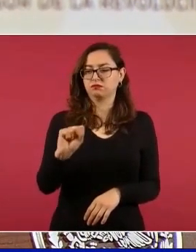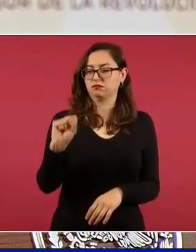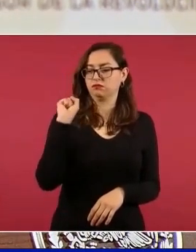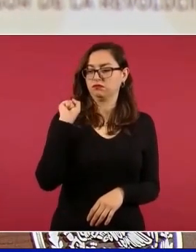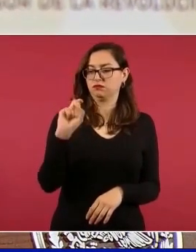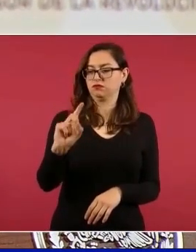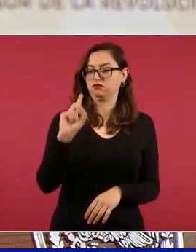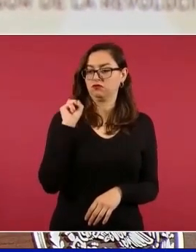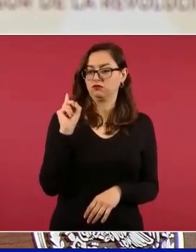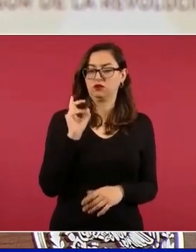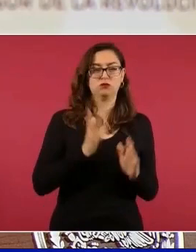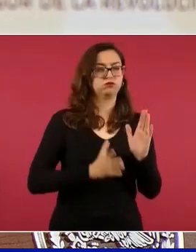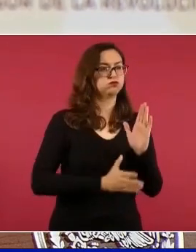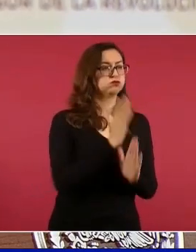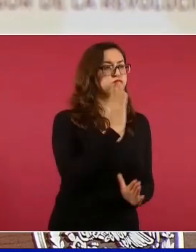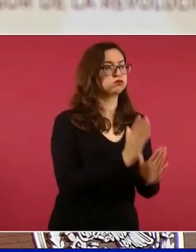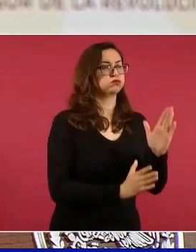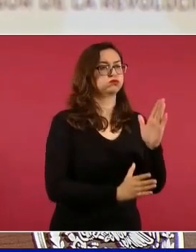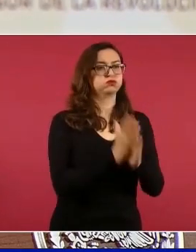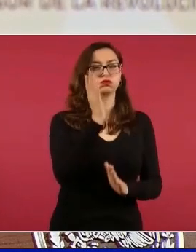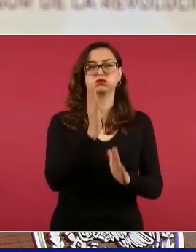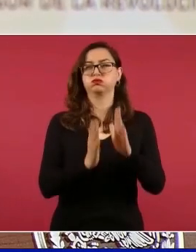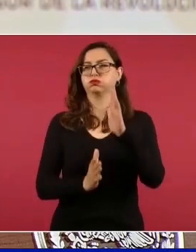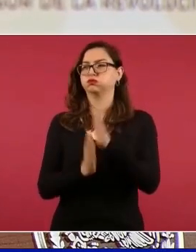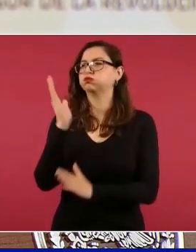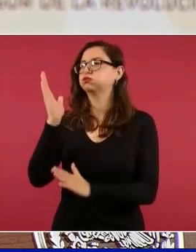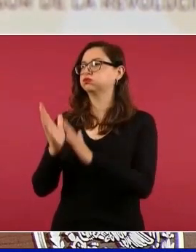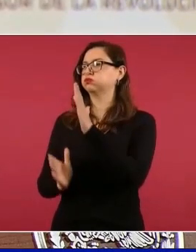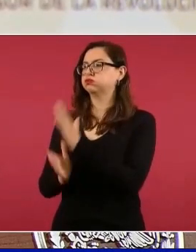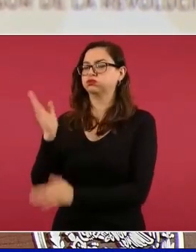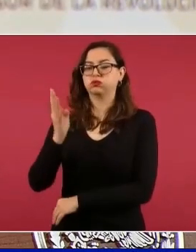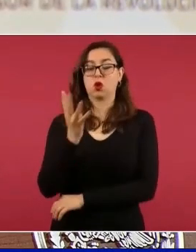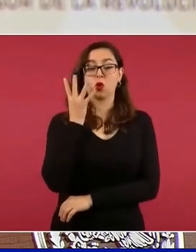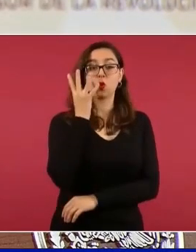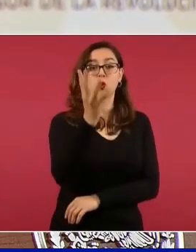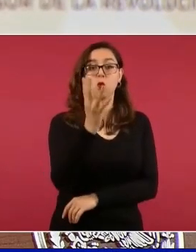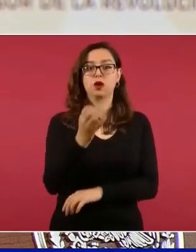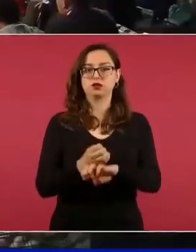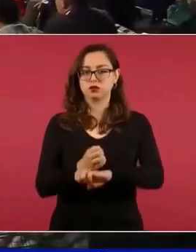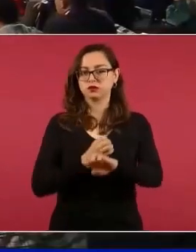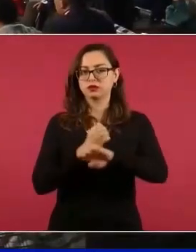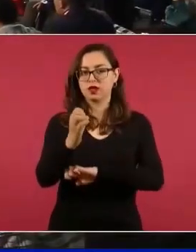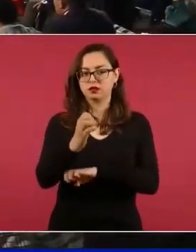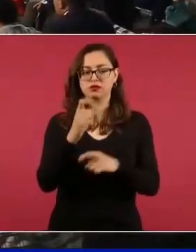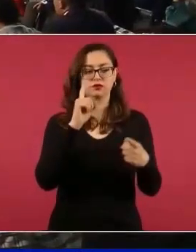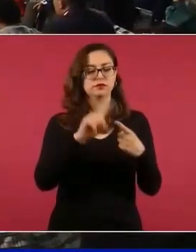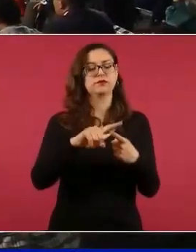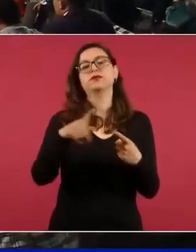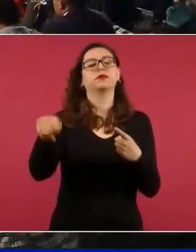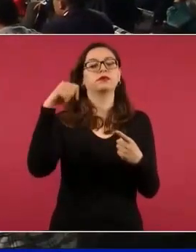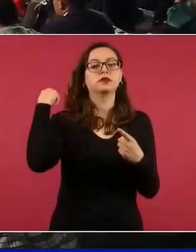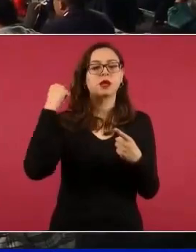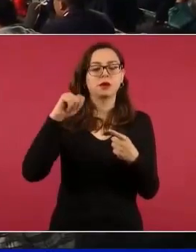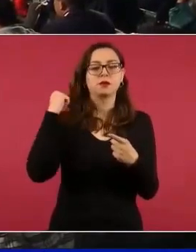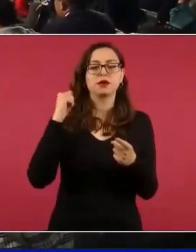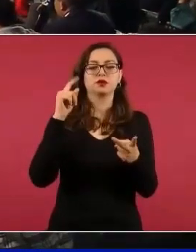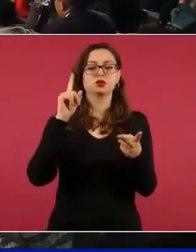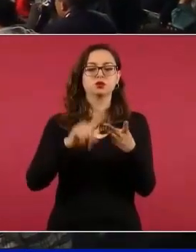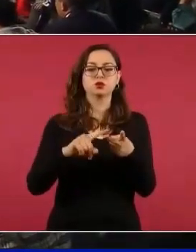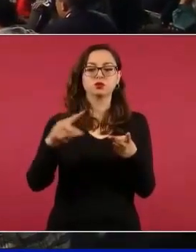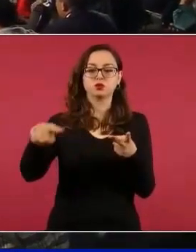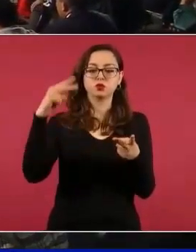cuatro estados, estuve en Tabasco, estuve en